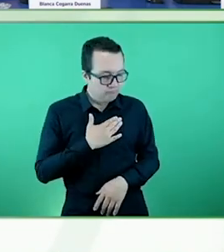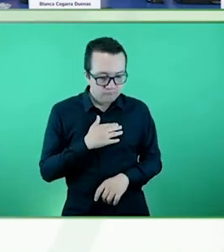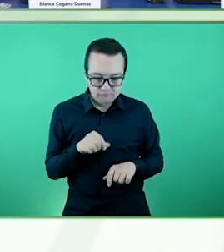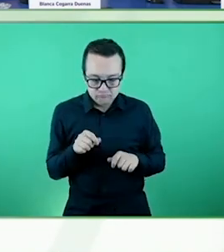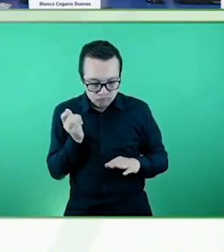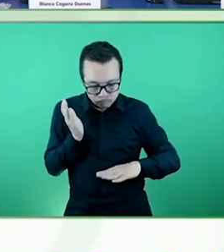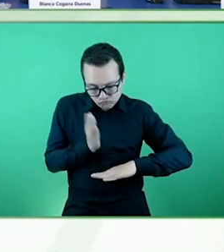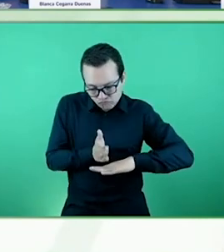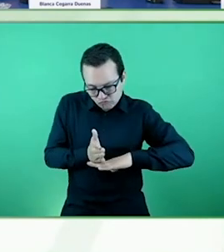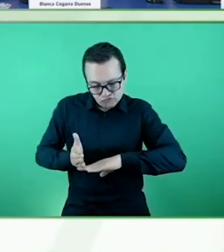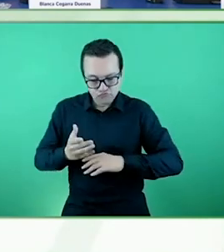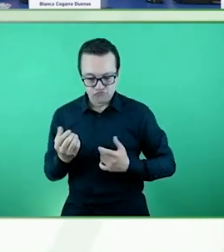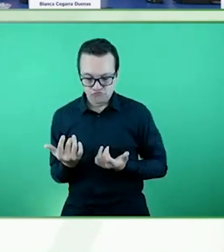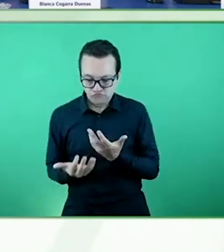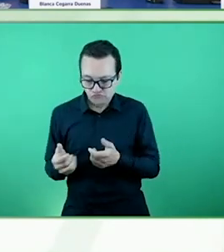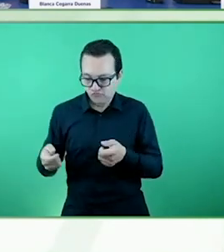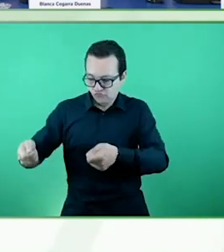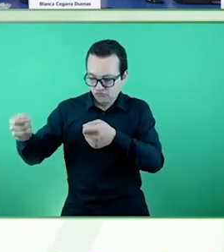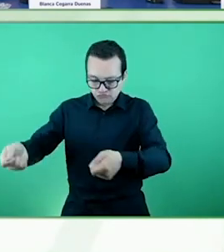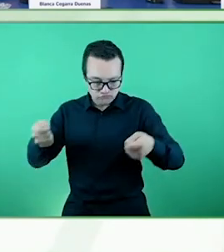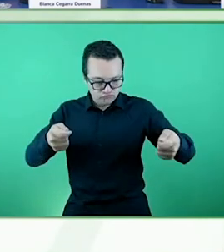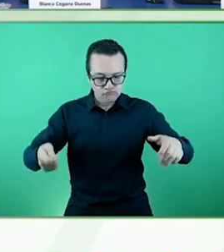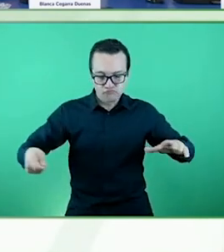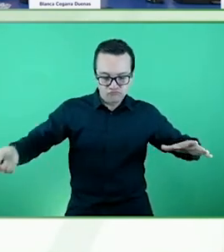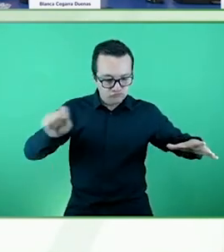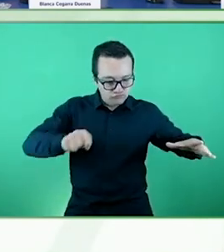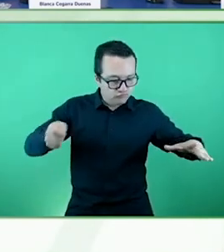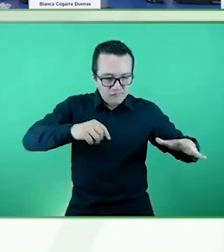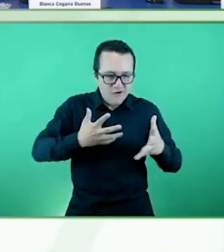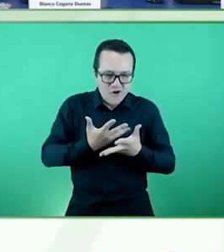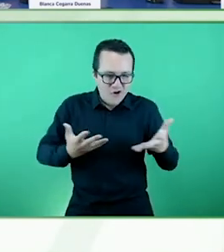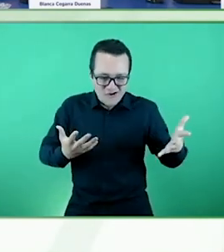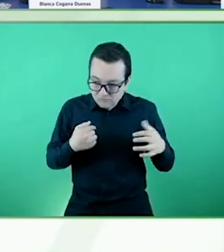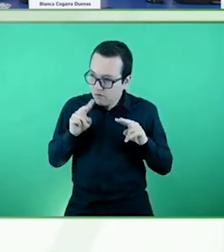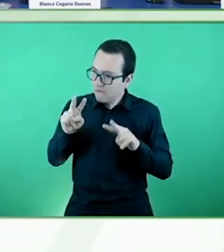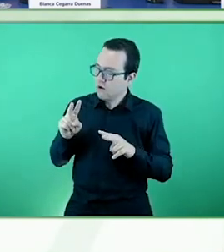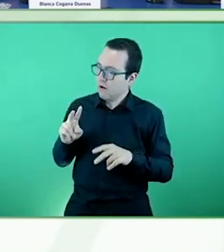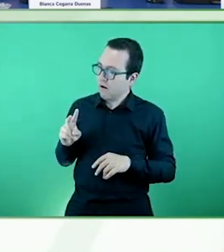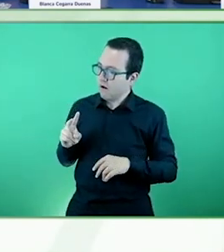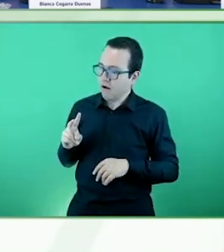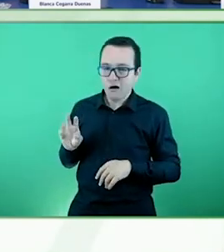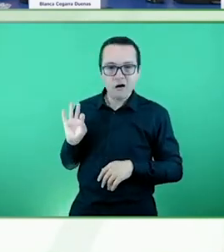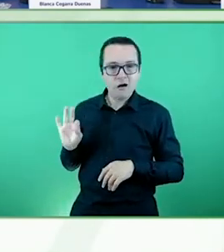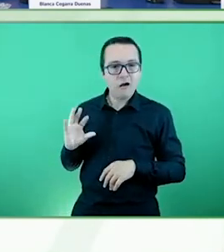ven lo adaptado que están muchos, dicen, qué bien que podré cocinar, ¿no? Que voy a llegar a todo.